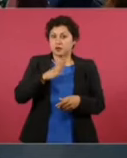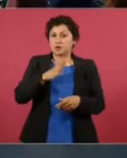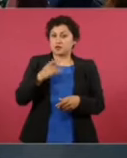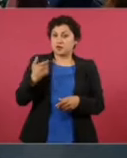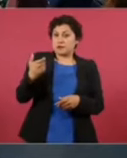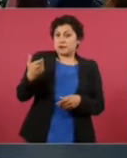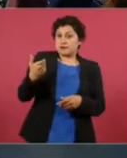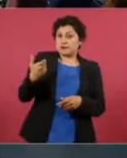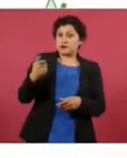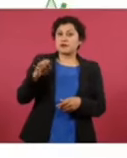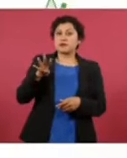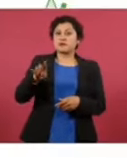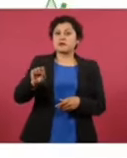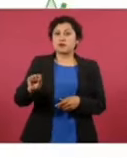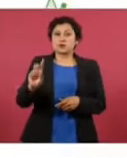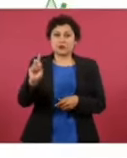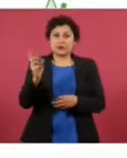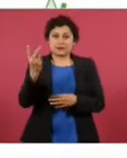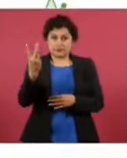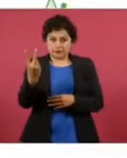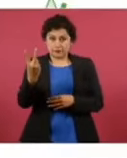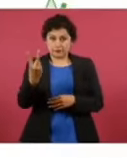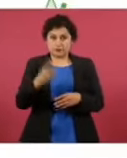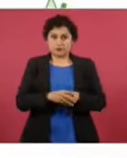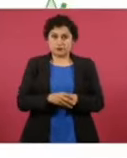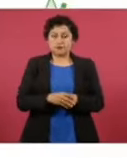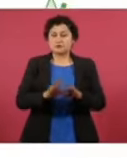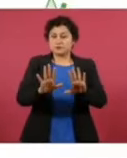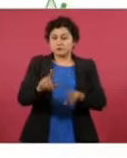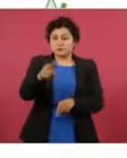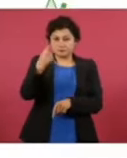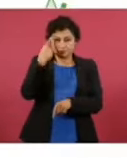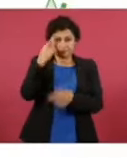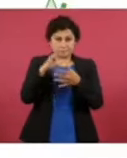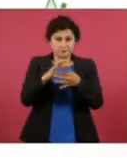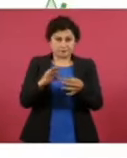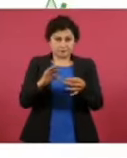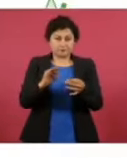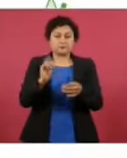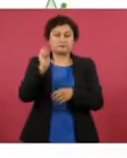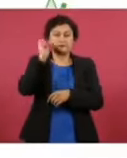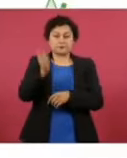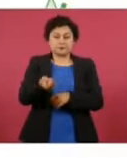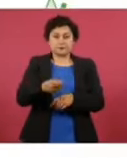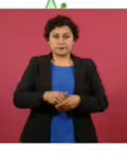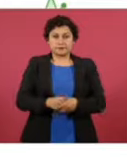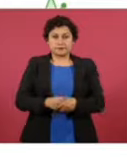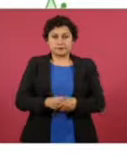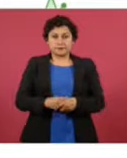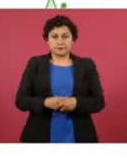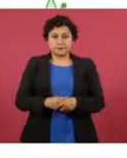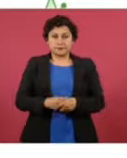para tener una idea de cómo estamos.